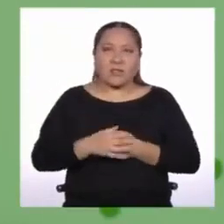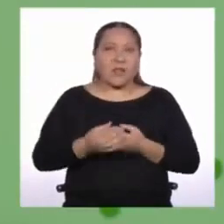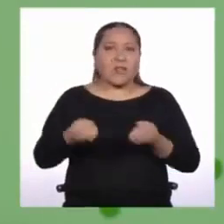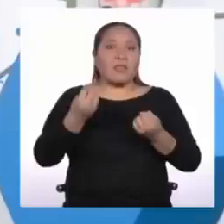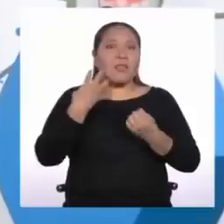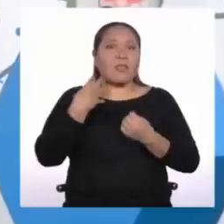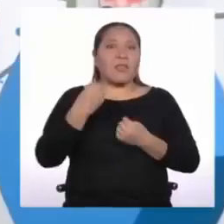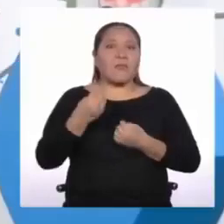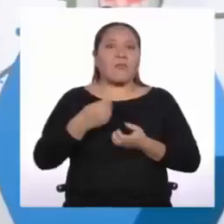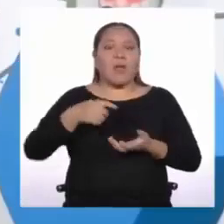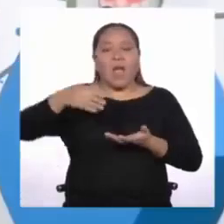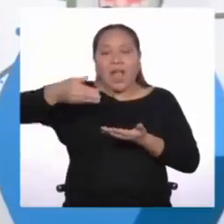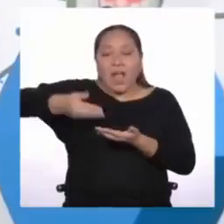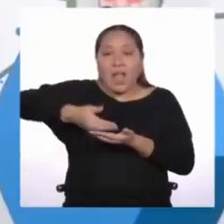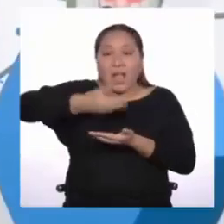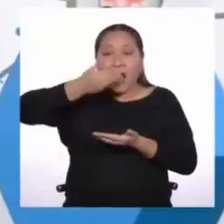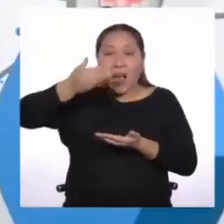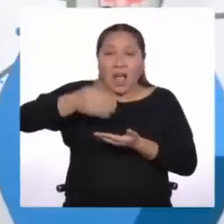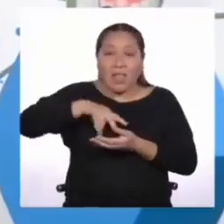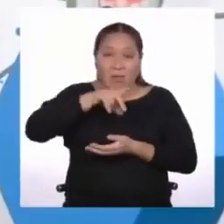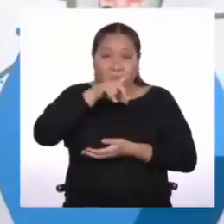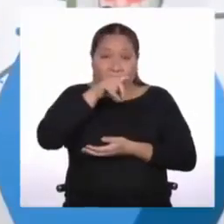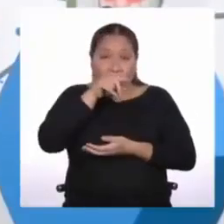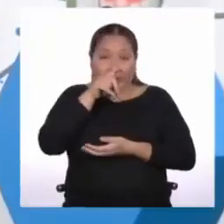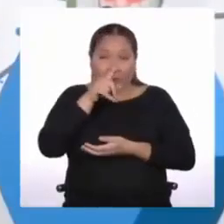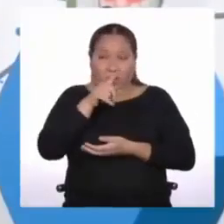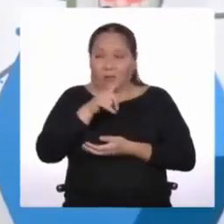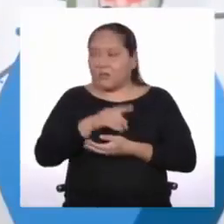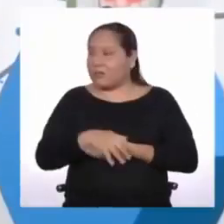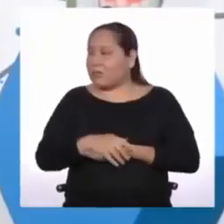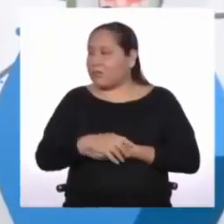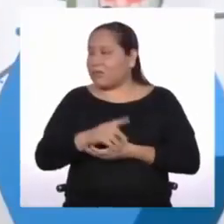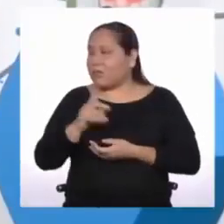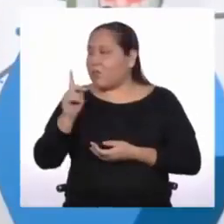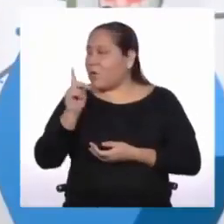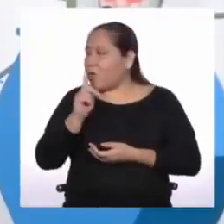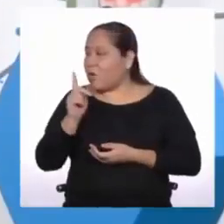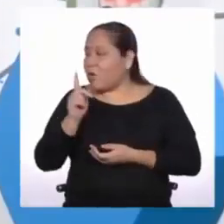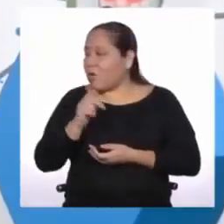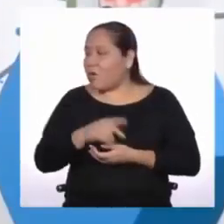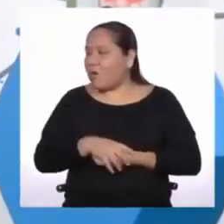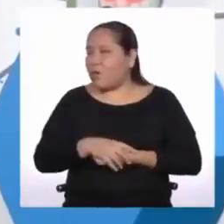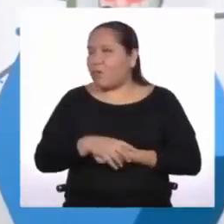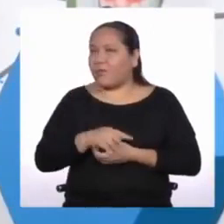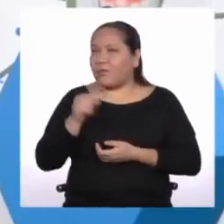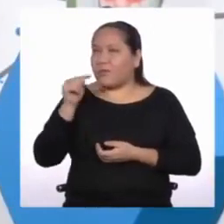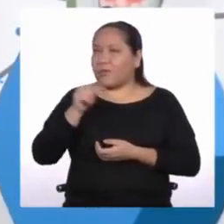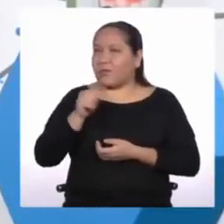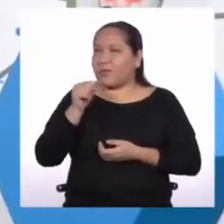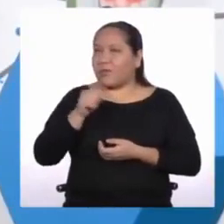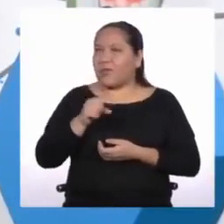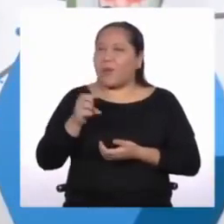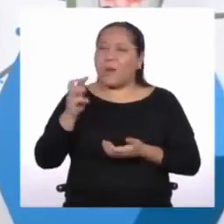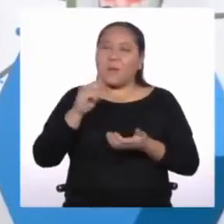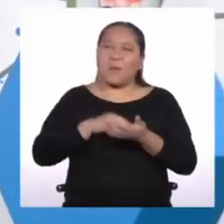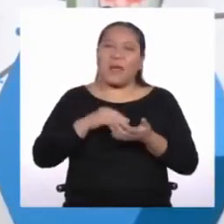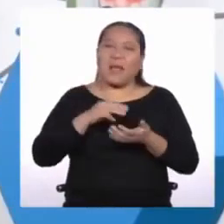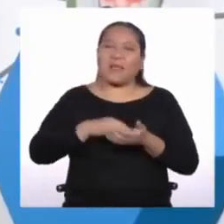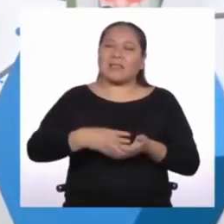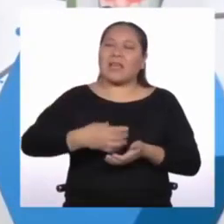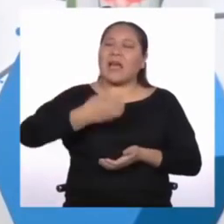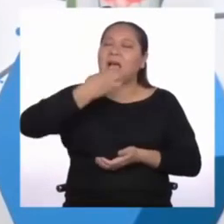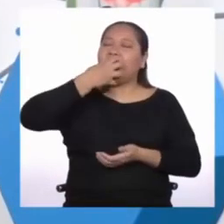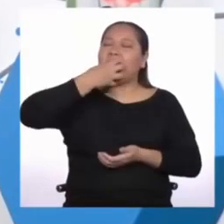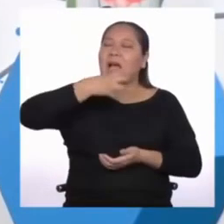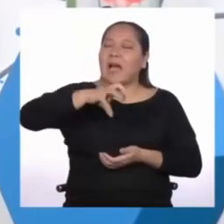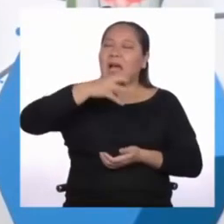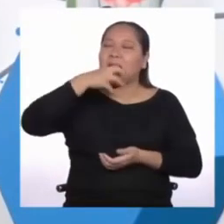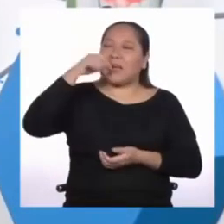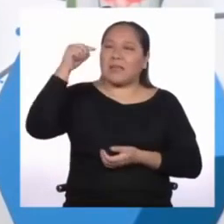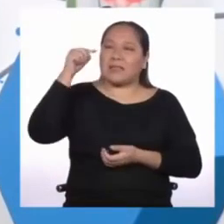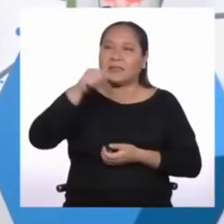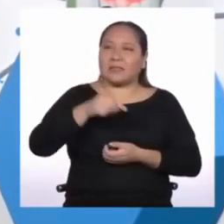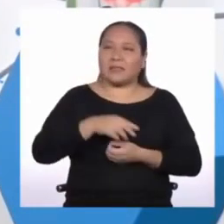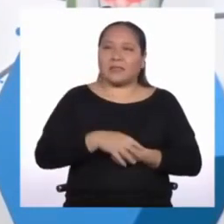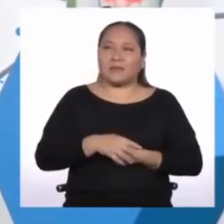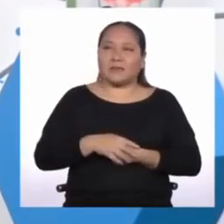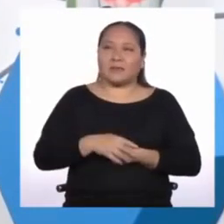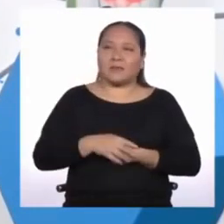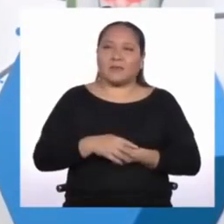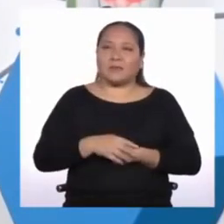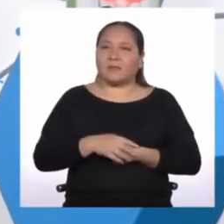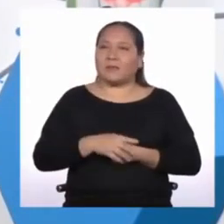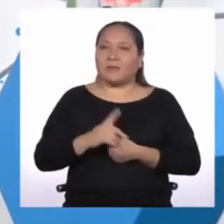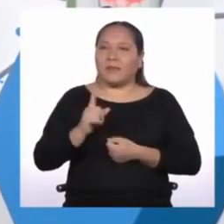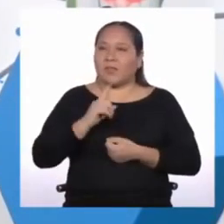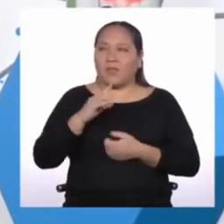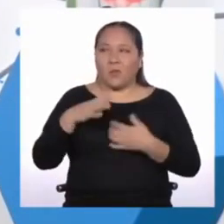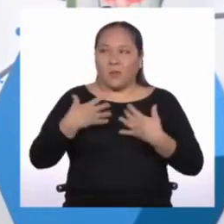gallina. No, creo que se refiere a una muchísimo más caliente que esa. Y tampoco